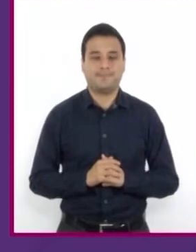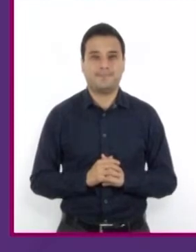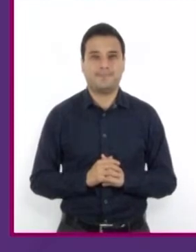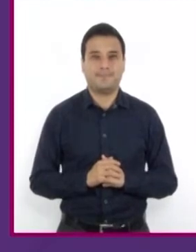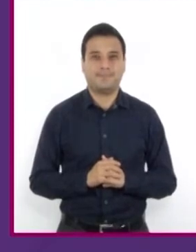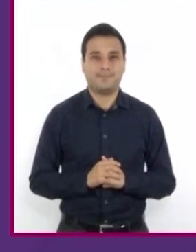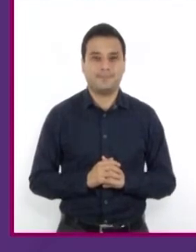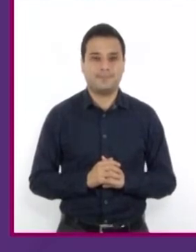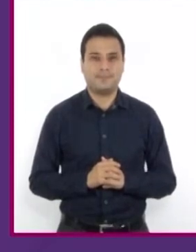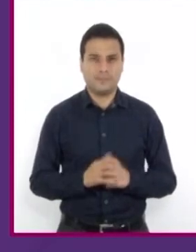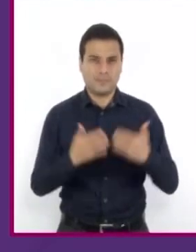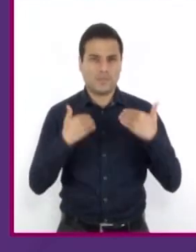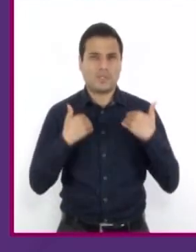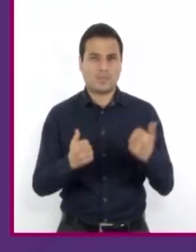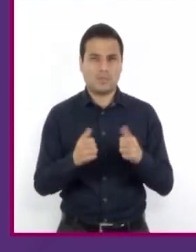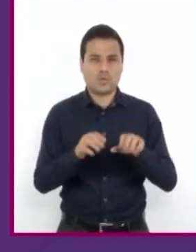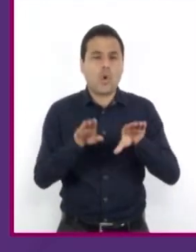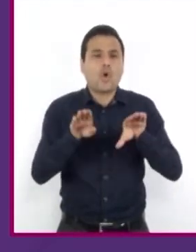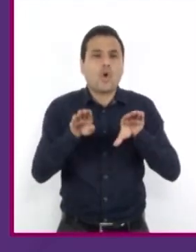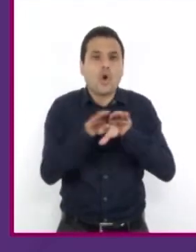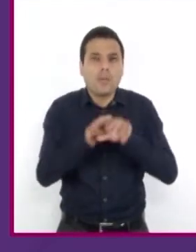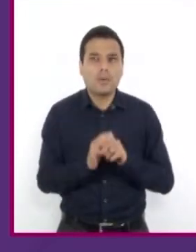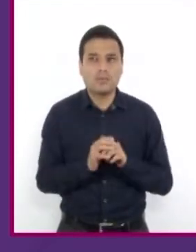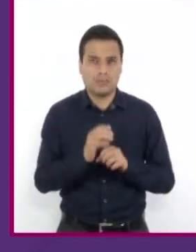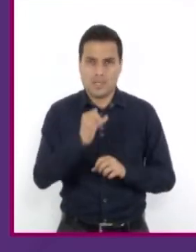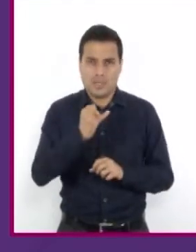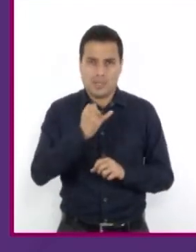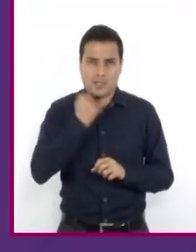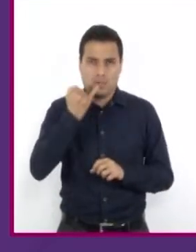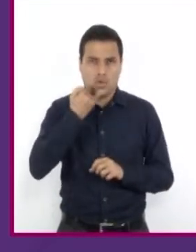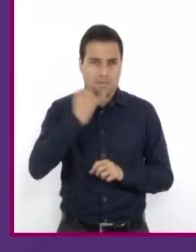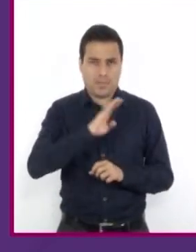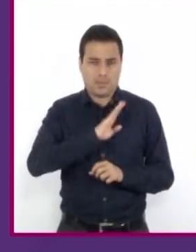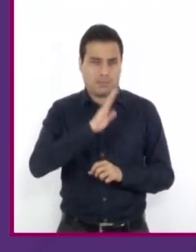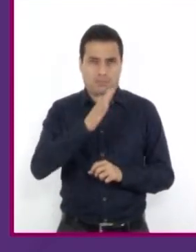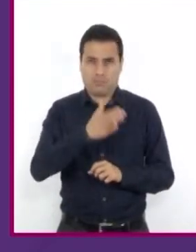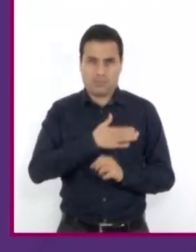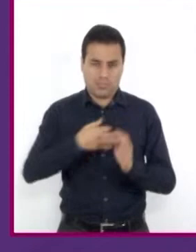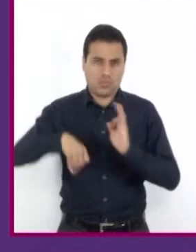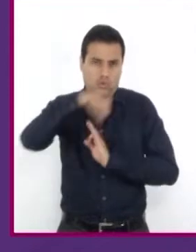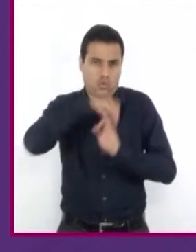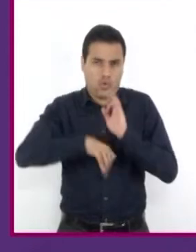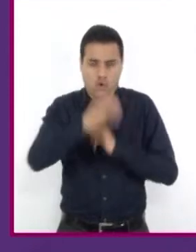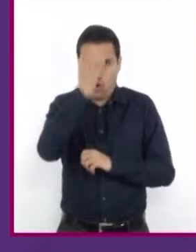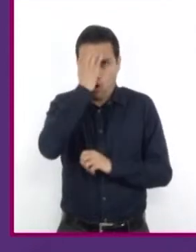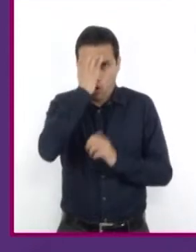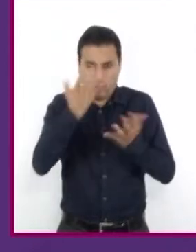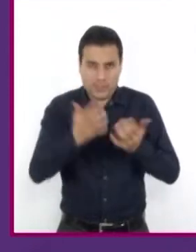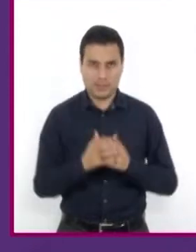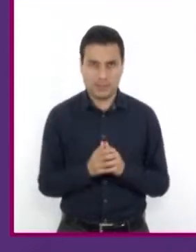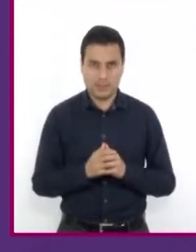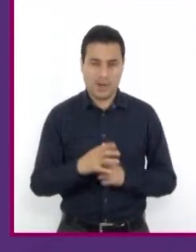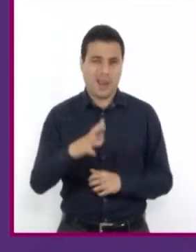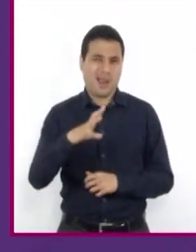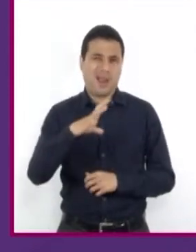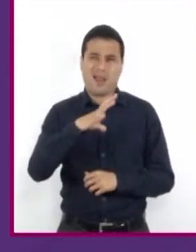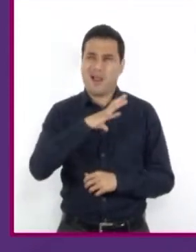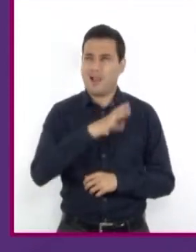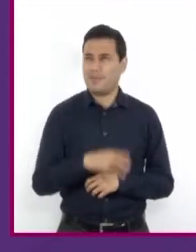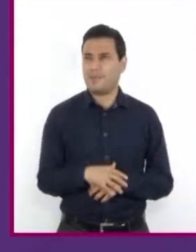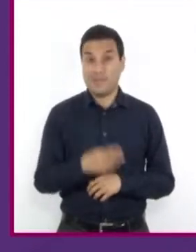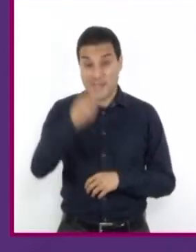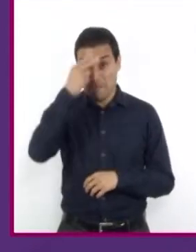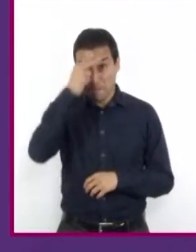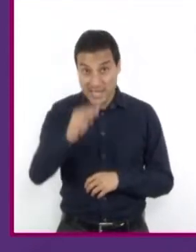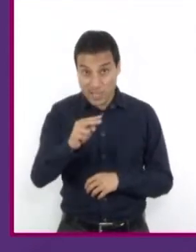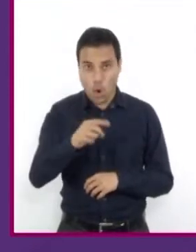Pues nos entendemos porque el origen de la lengua es la misma, incluso es más rica. Por ejemplo, en